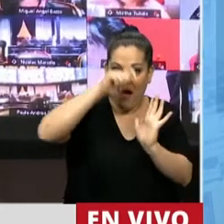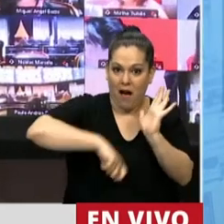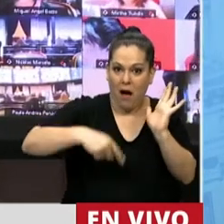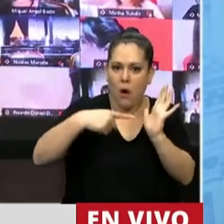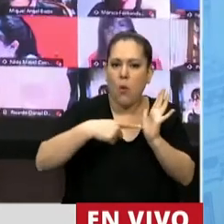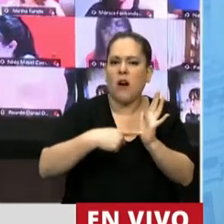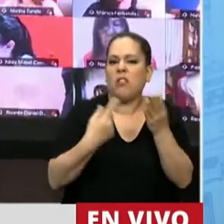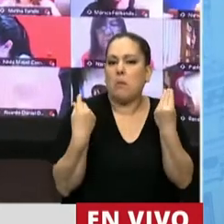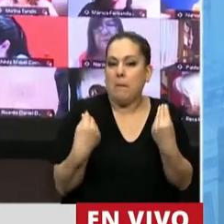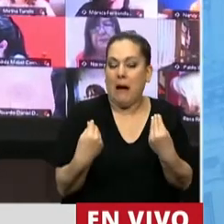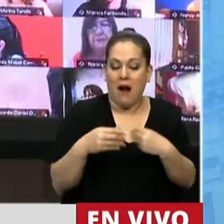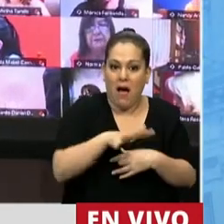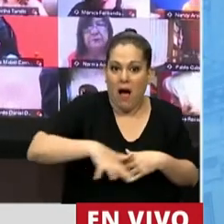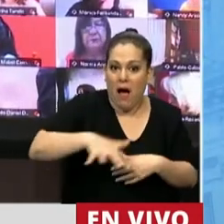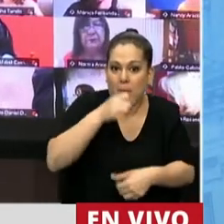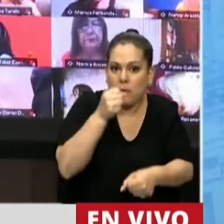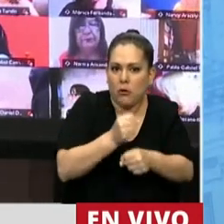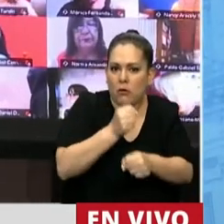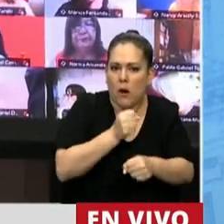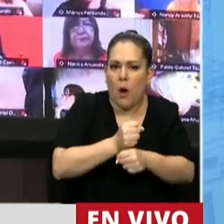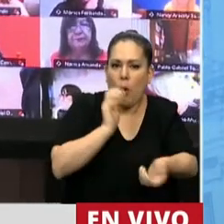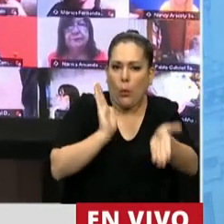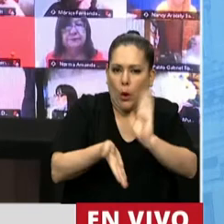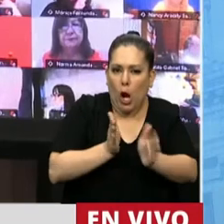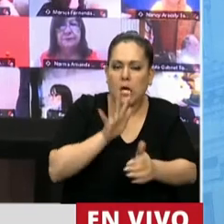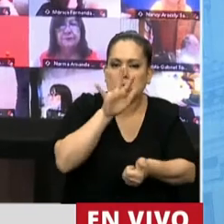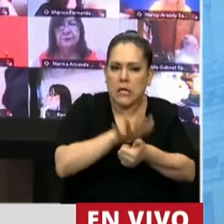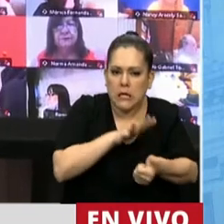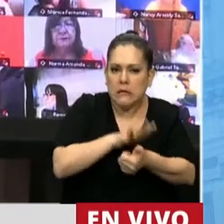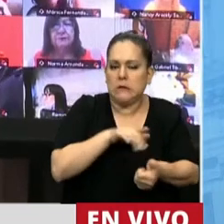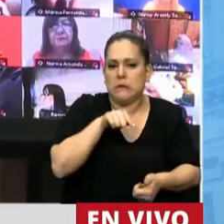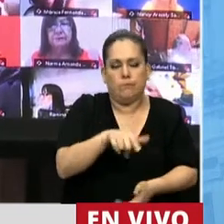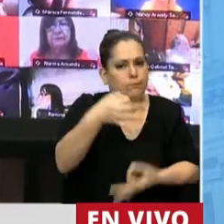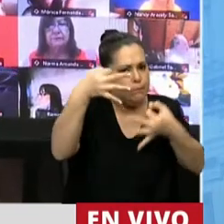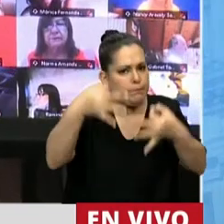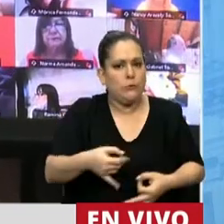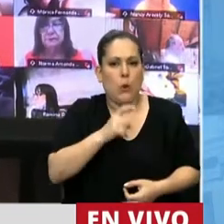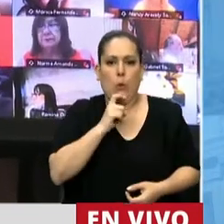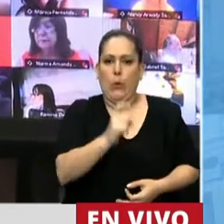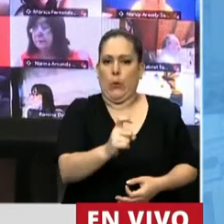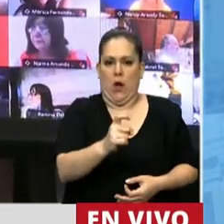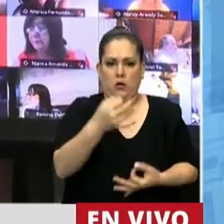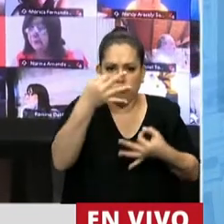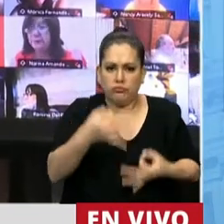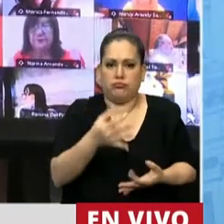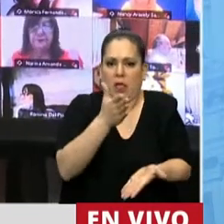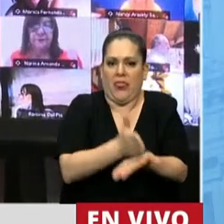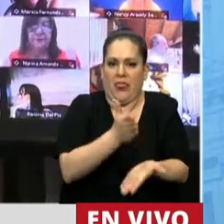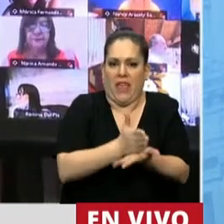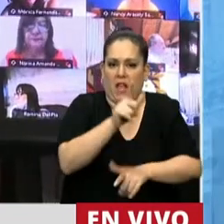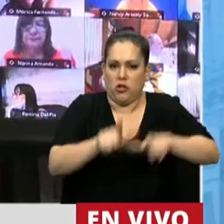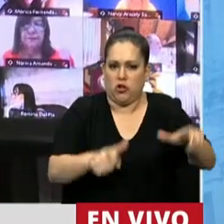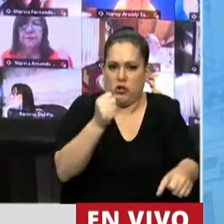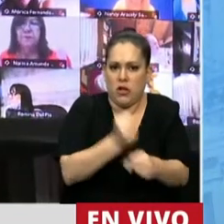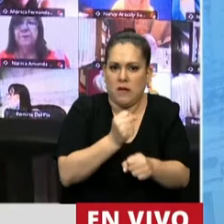acoso en el mundo del trabajo como una grave violación a los derechos humanos que menoscaba los derechos laborales